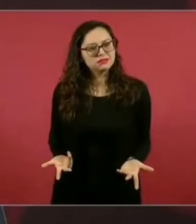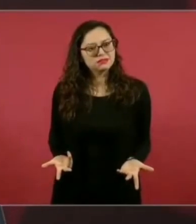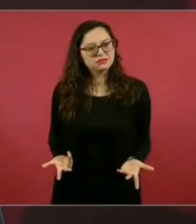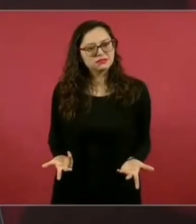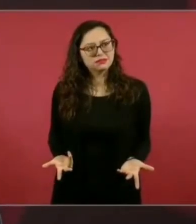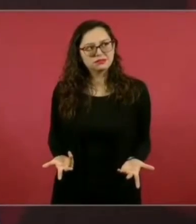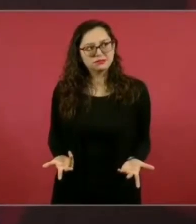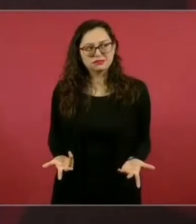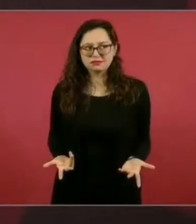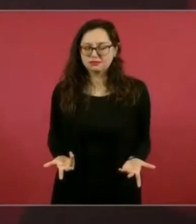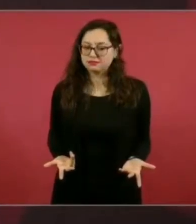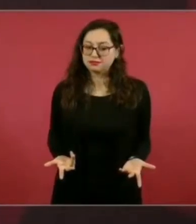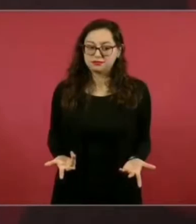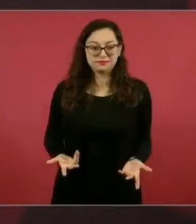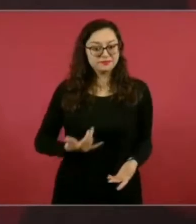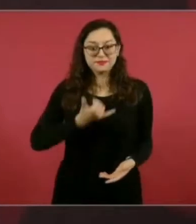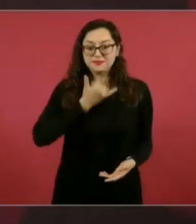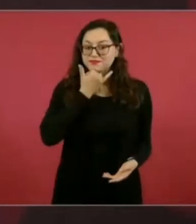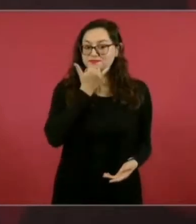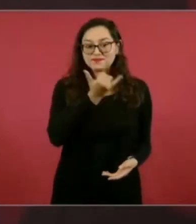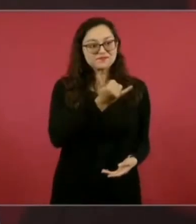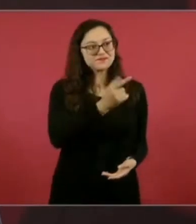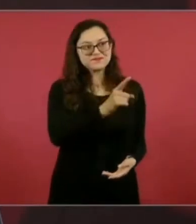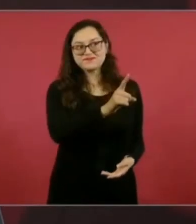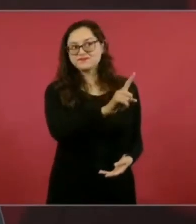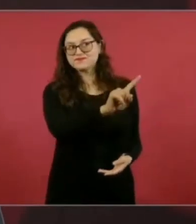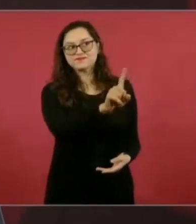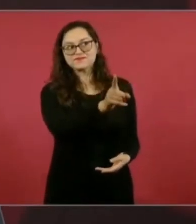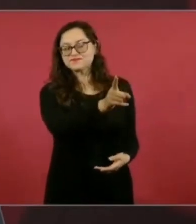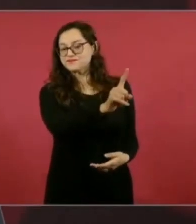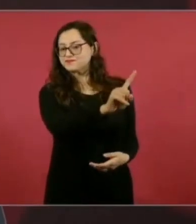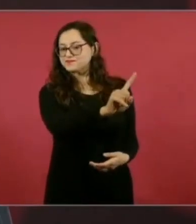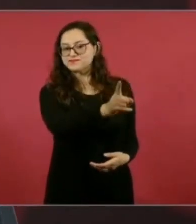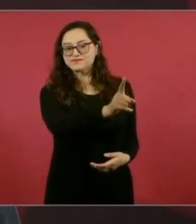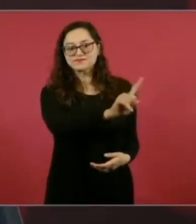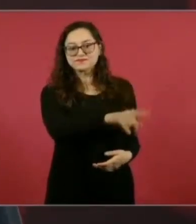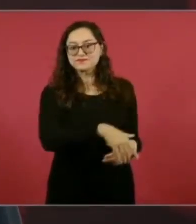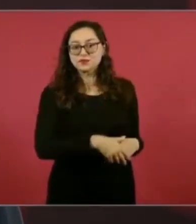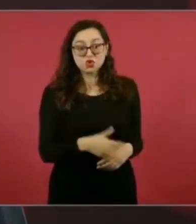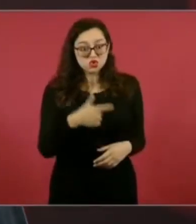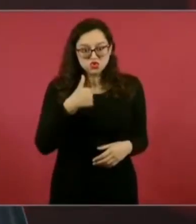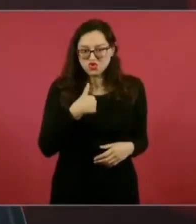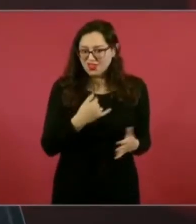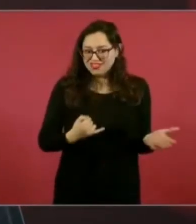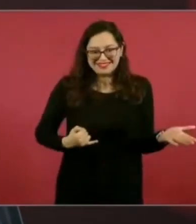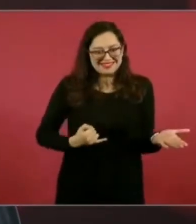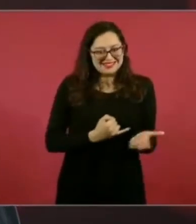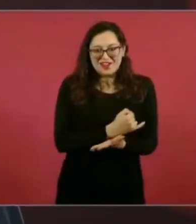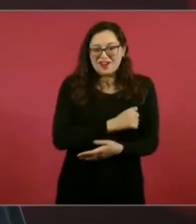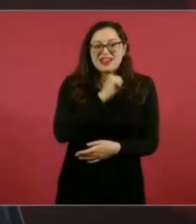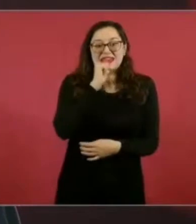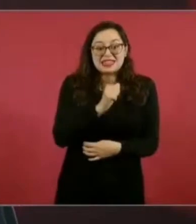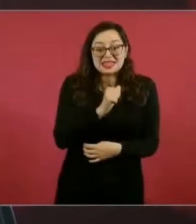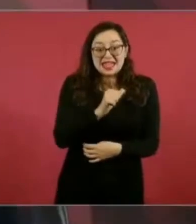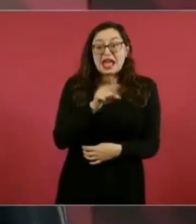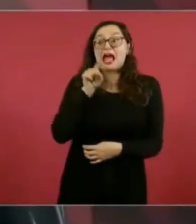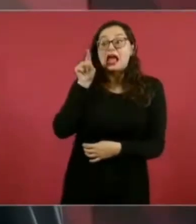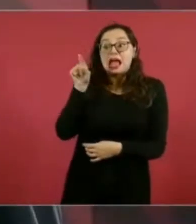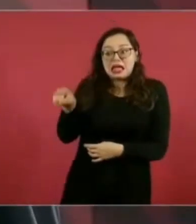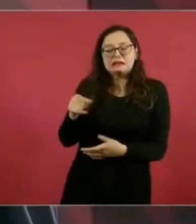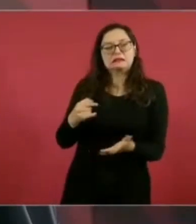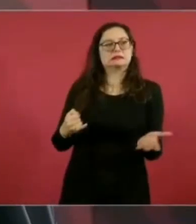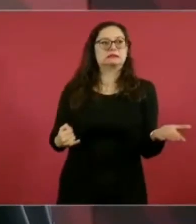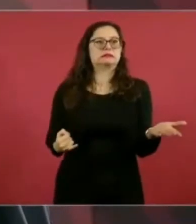Se equivocan completamente. Esa decisión fue de la